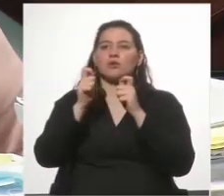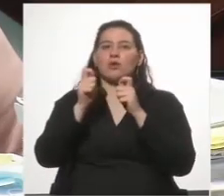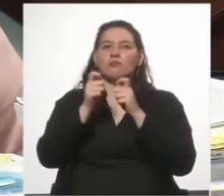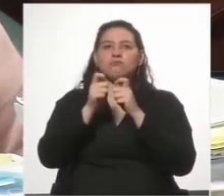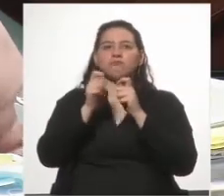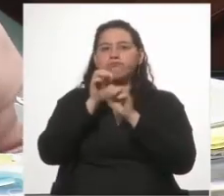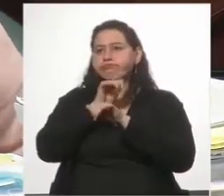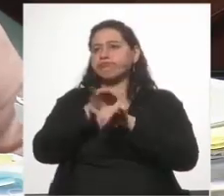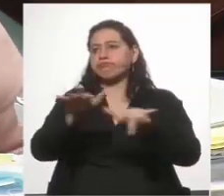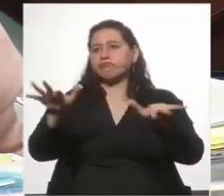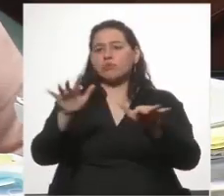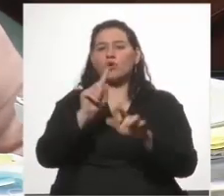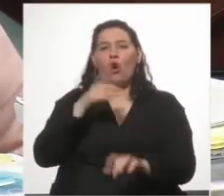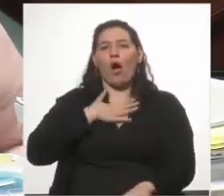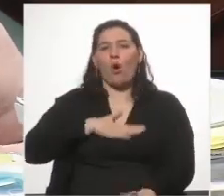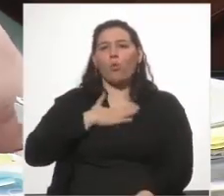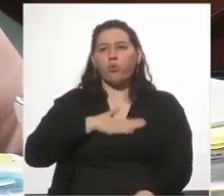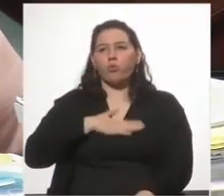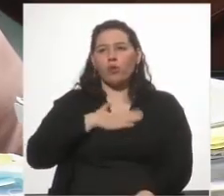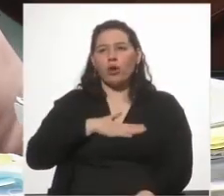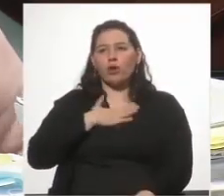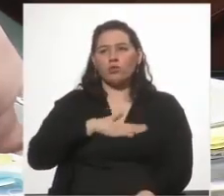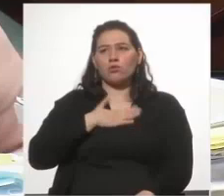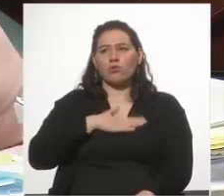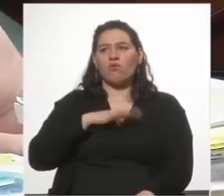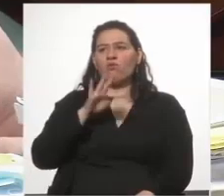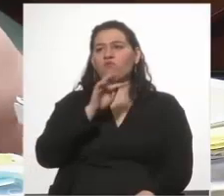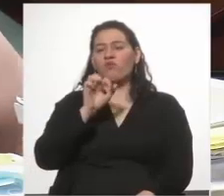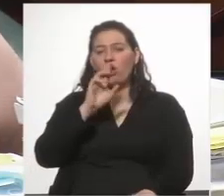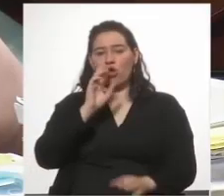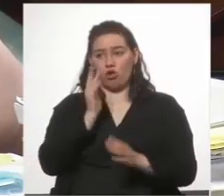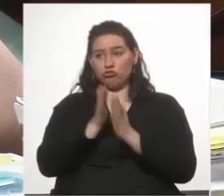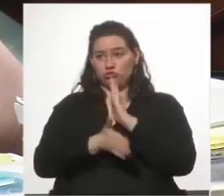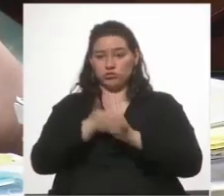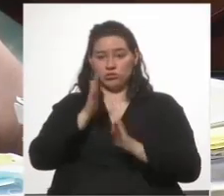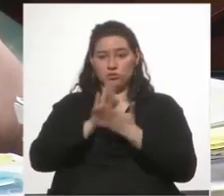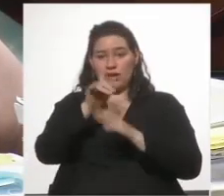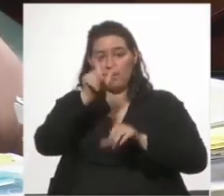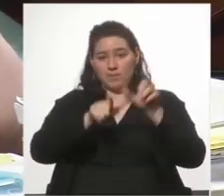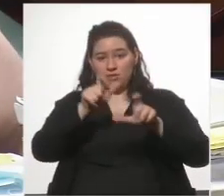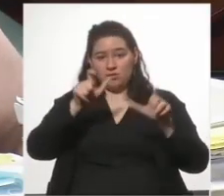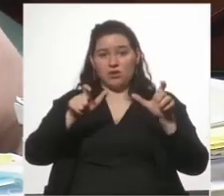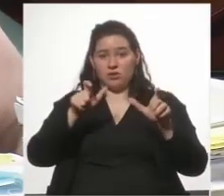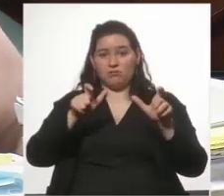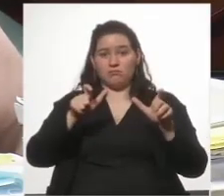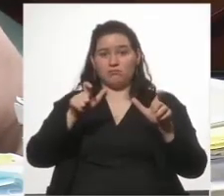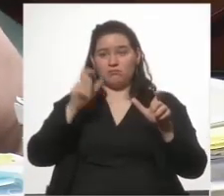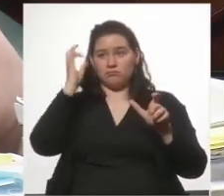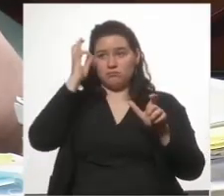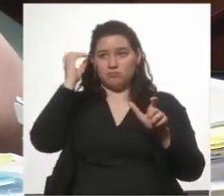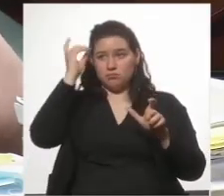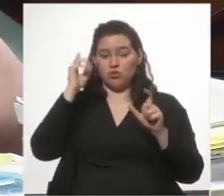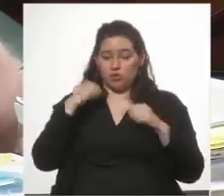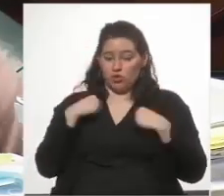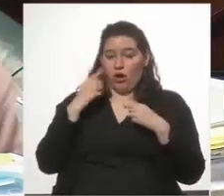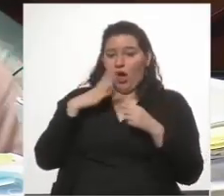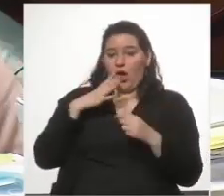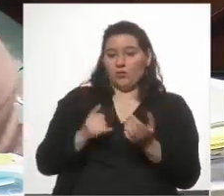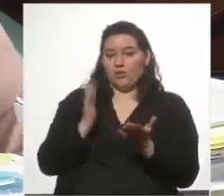que no está de acuerdo con los fueros de los legisladores, yo tengo derecho a pensar